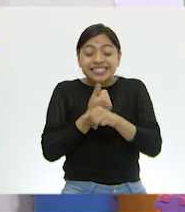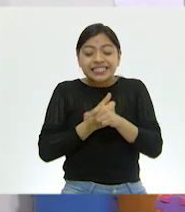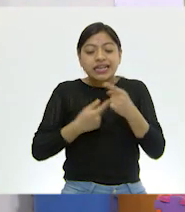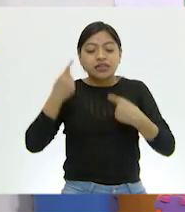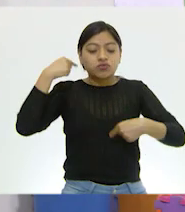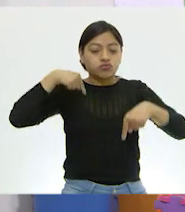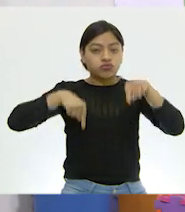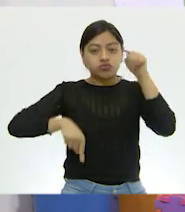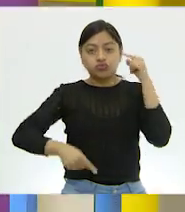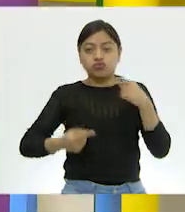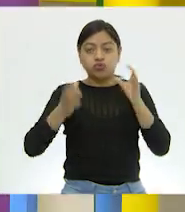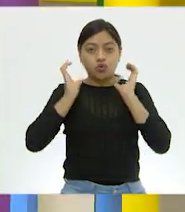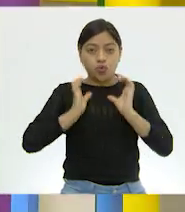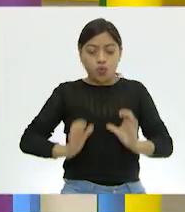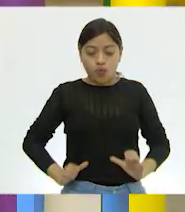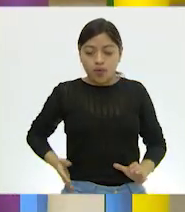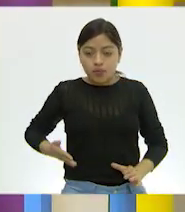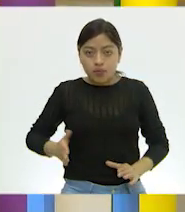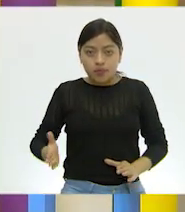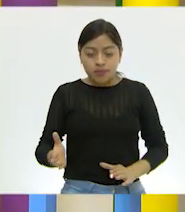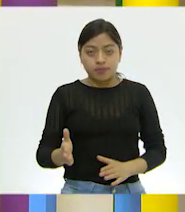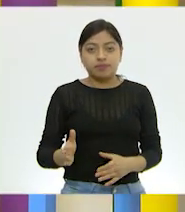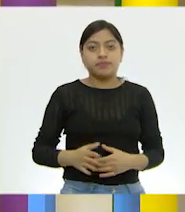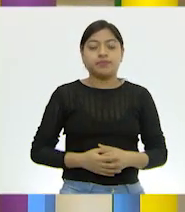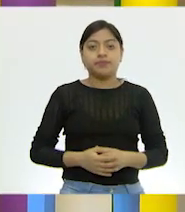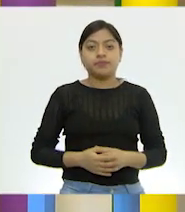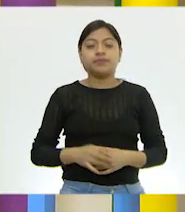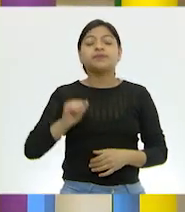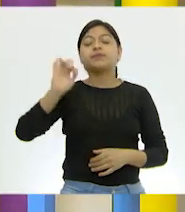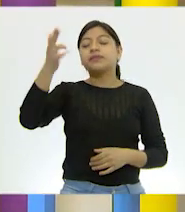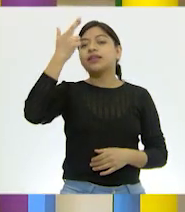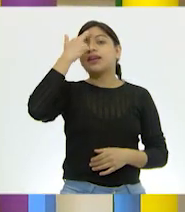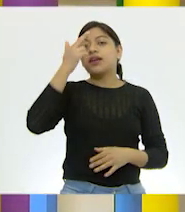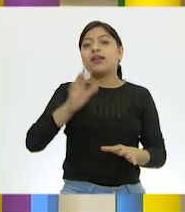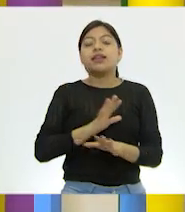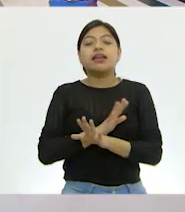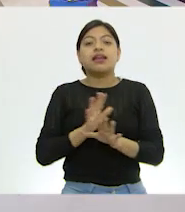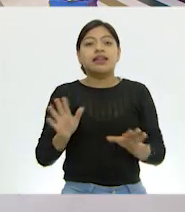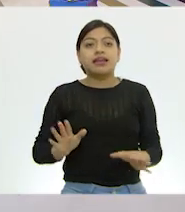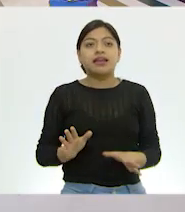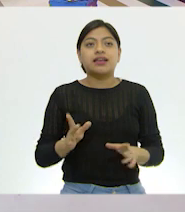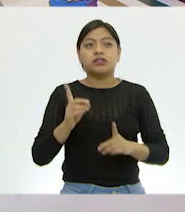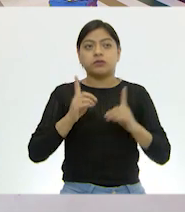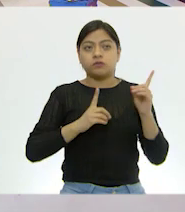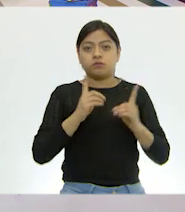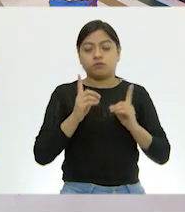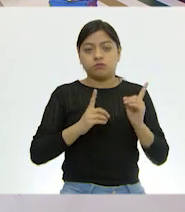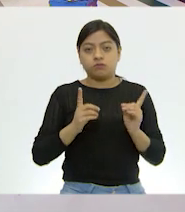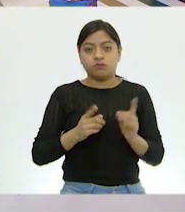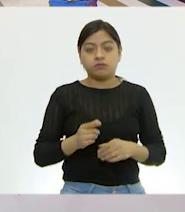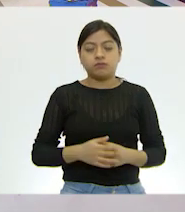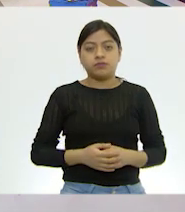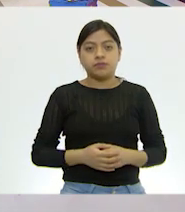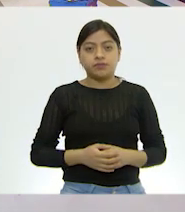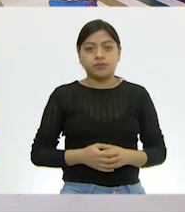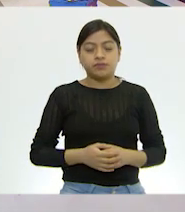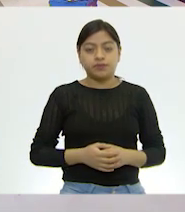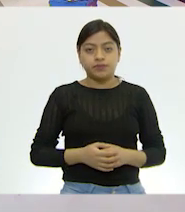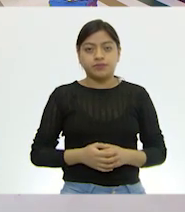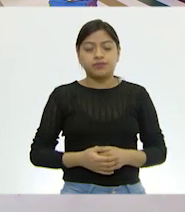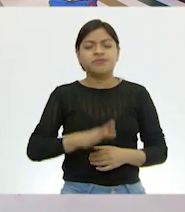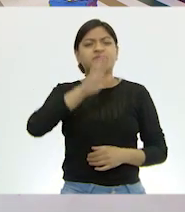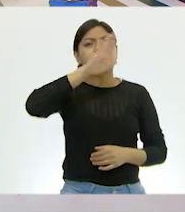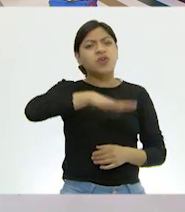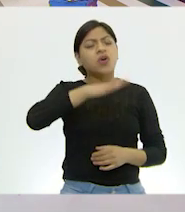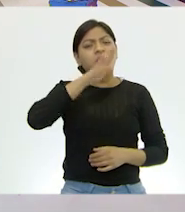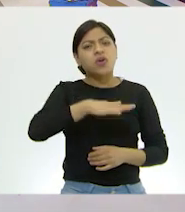del cuerpo del pez. Ah, ya me acuerdo, sí, muy bien. Esas son todas las dudas que tenía Ruth, las que escribí. Oye,